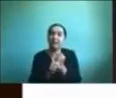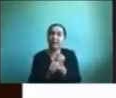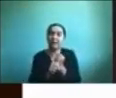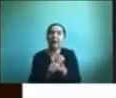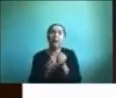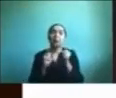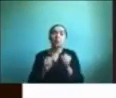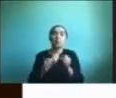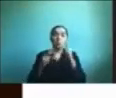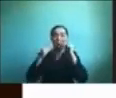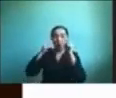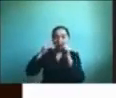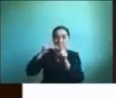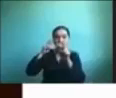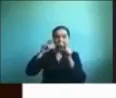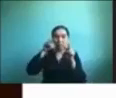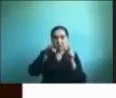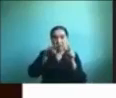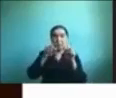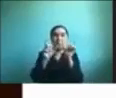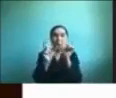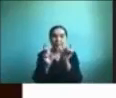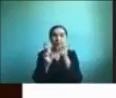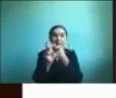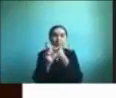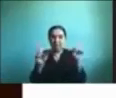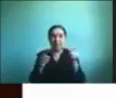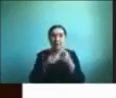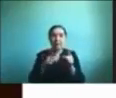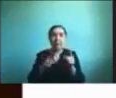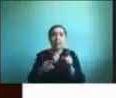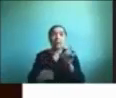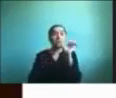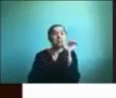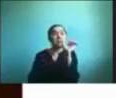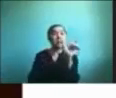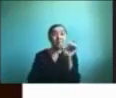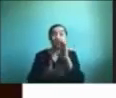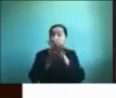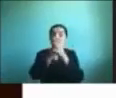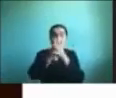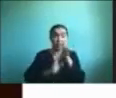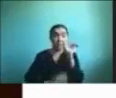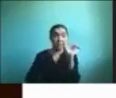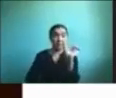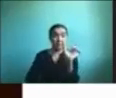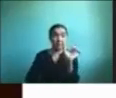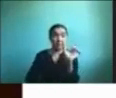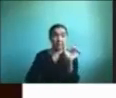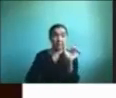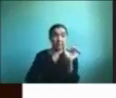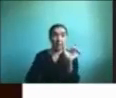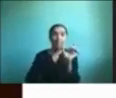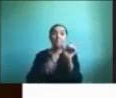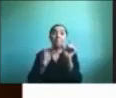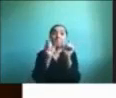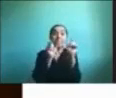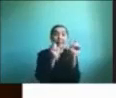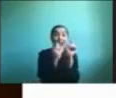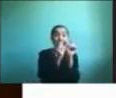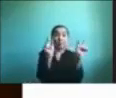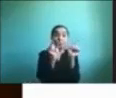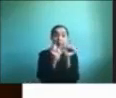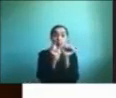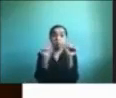visualización de las palabras entonces aquí está la palabra completa podemos poner la palabra por sílabas o por